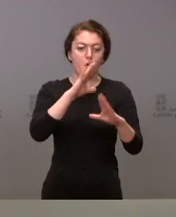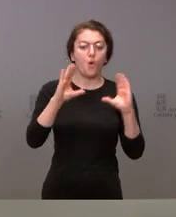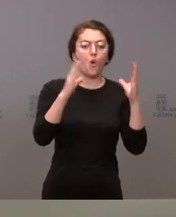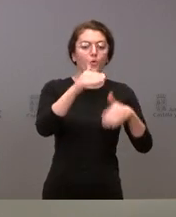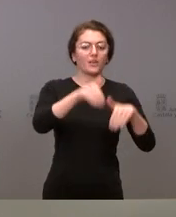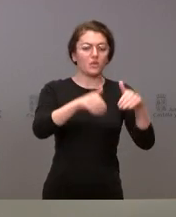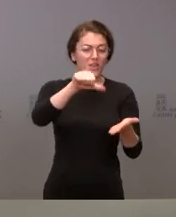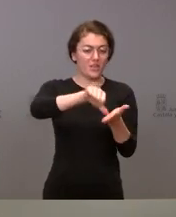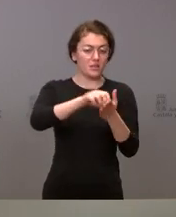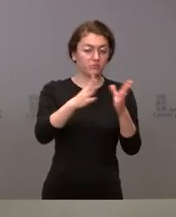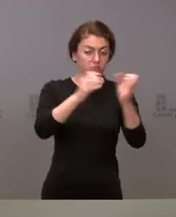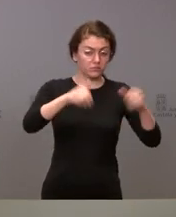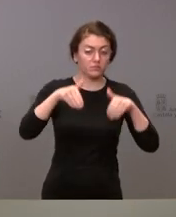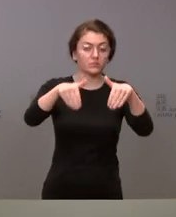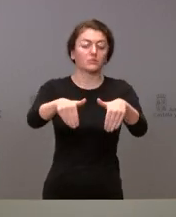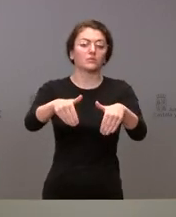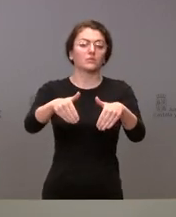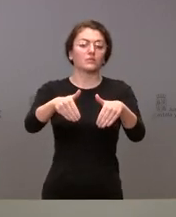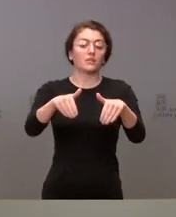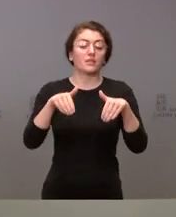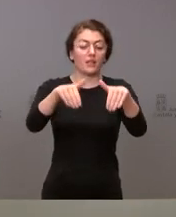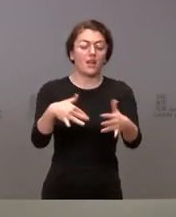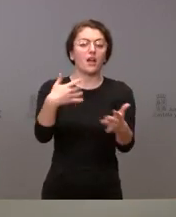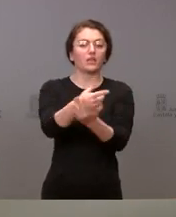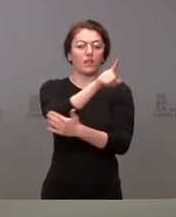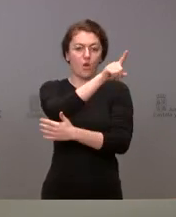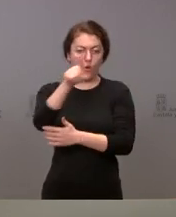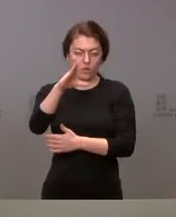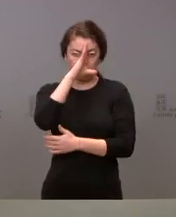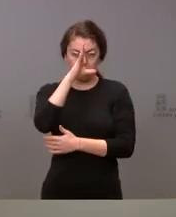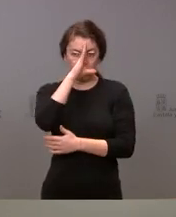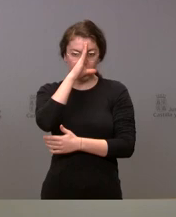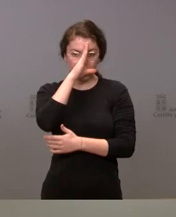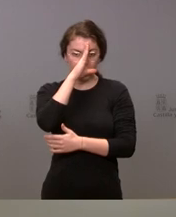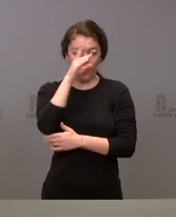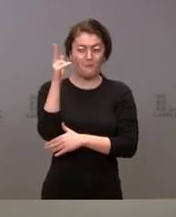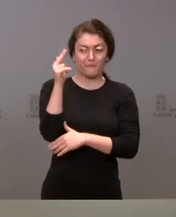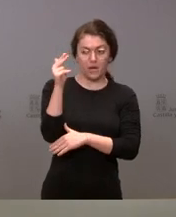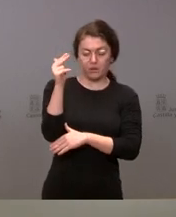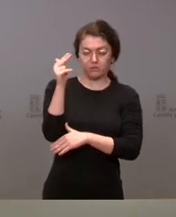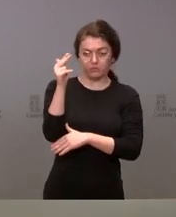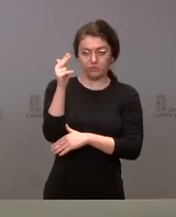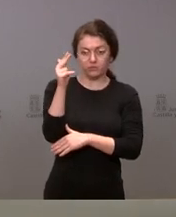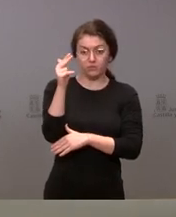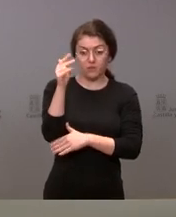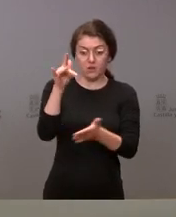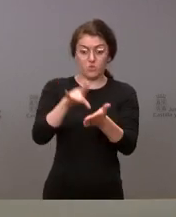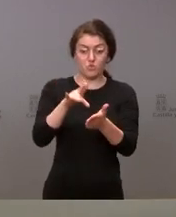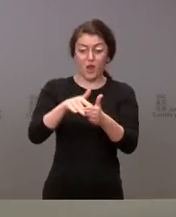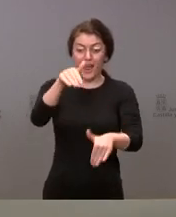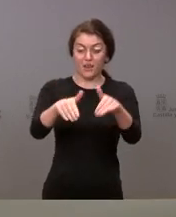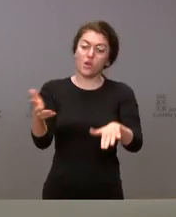Electoral Central y en este caso se ha ampliado hasta el 11 de febrero, el viernes anterior a la jornada electoral,